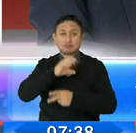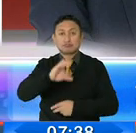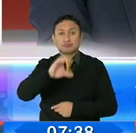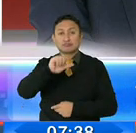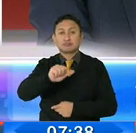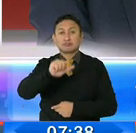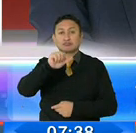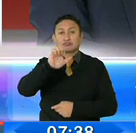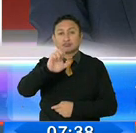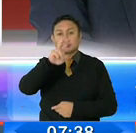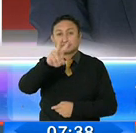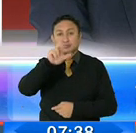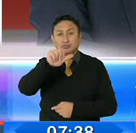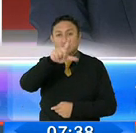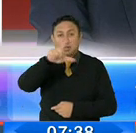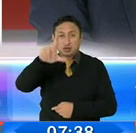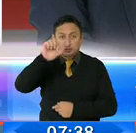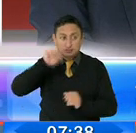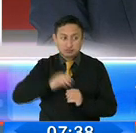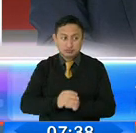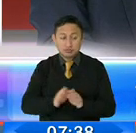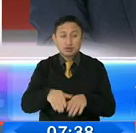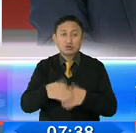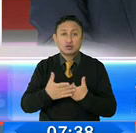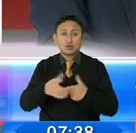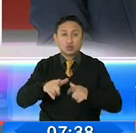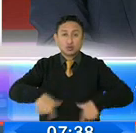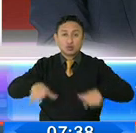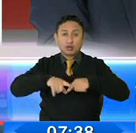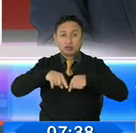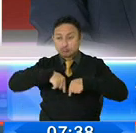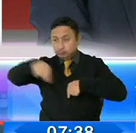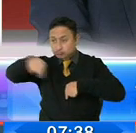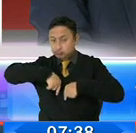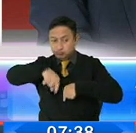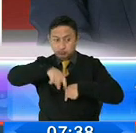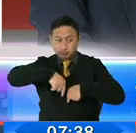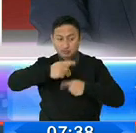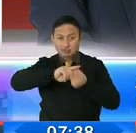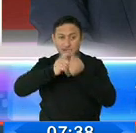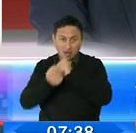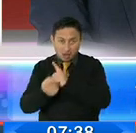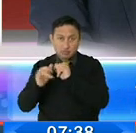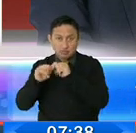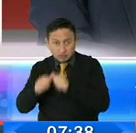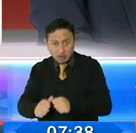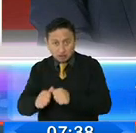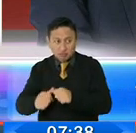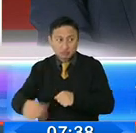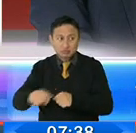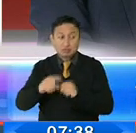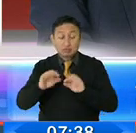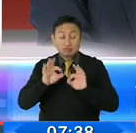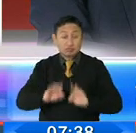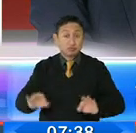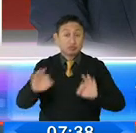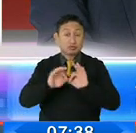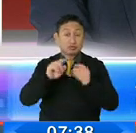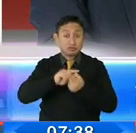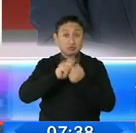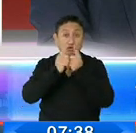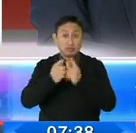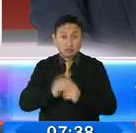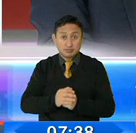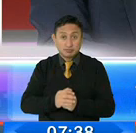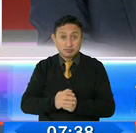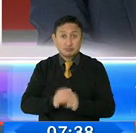él está analizando la reestructuración de rutas y frecuencias, que es parte fundamental de, de, de este cambio en la movilidad, que dicho sea de paso, la